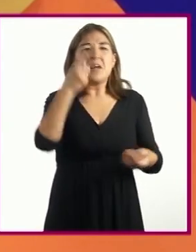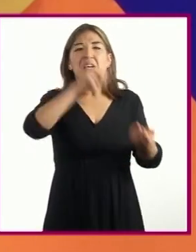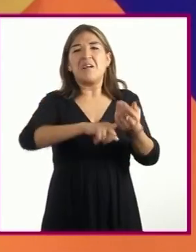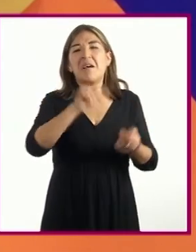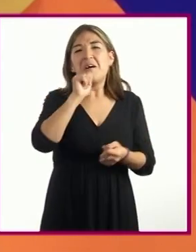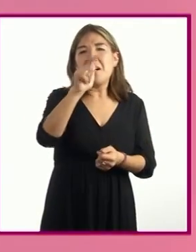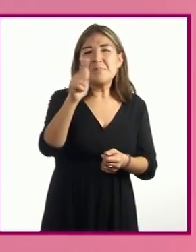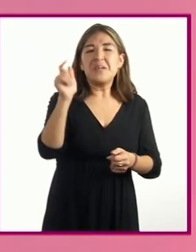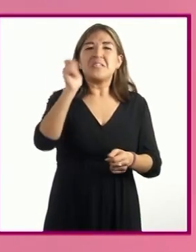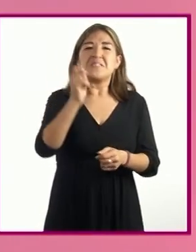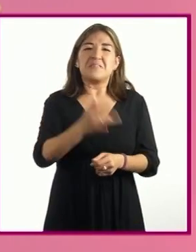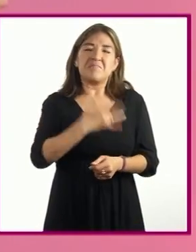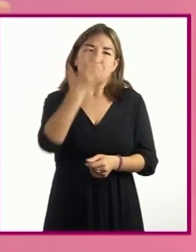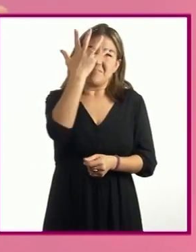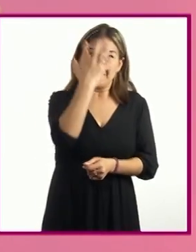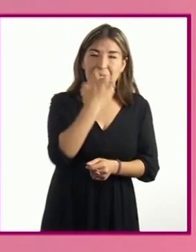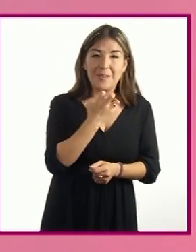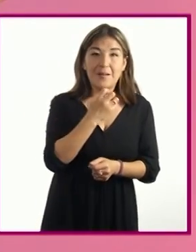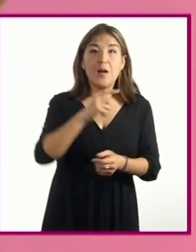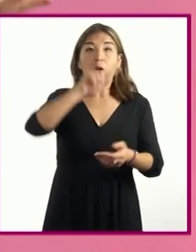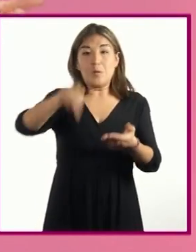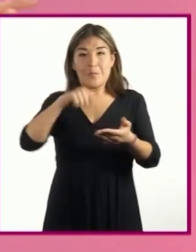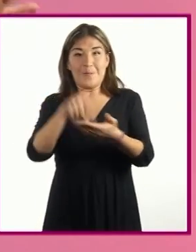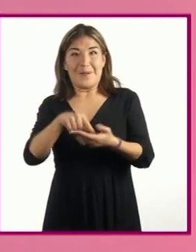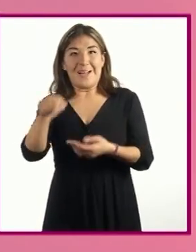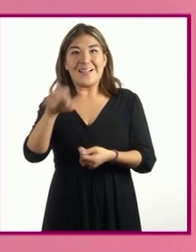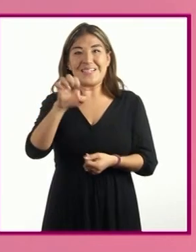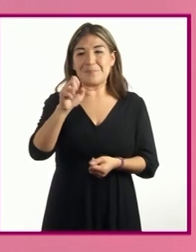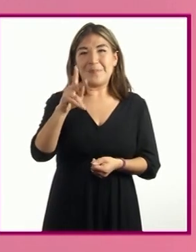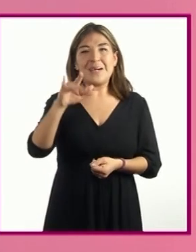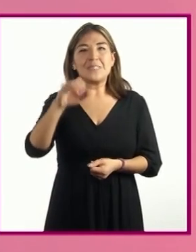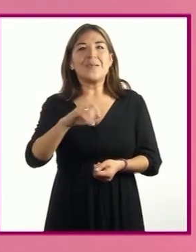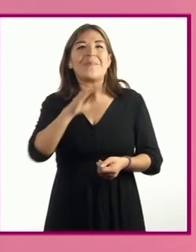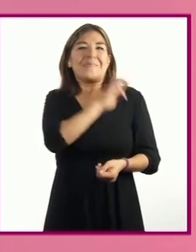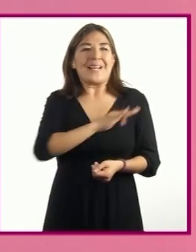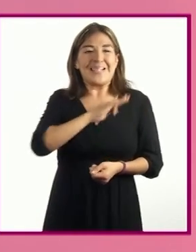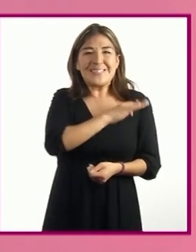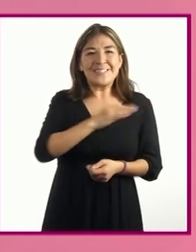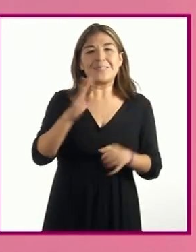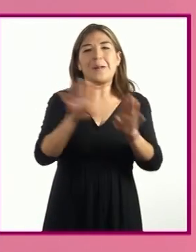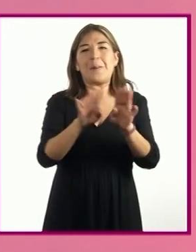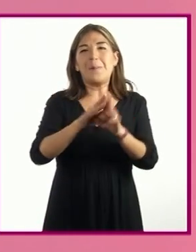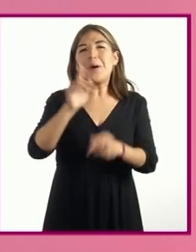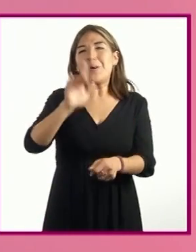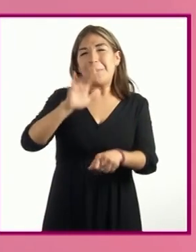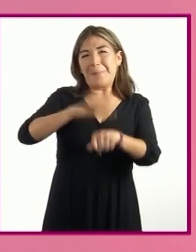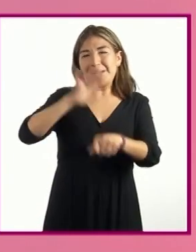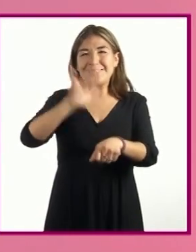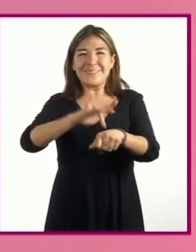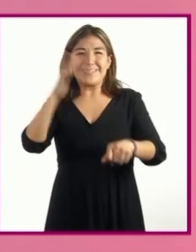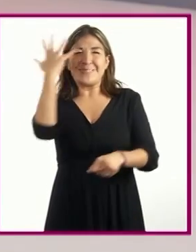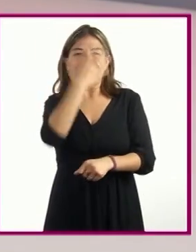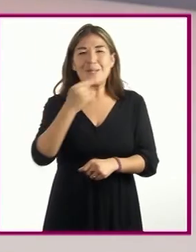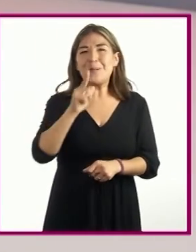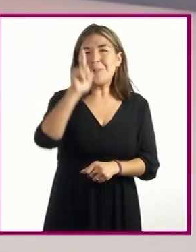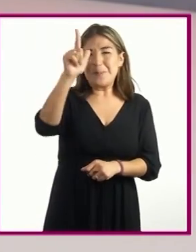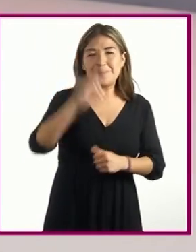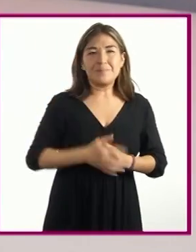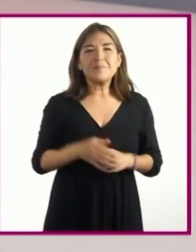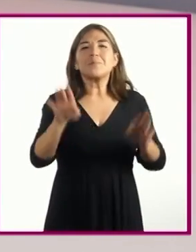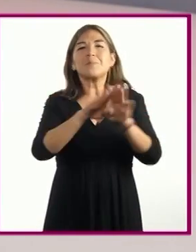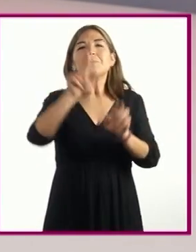alma pero los espacios son felices brillantes o llenos de luz eso nos dará algo que pensar